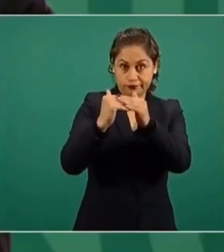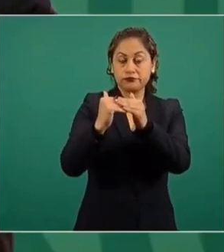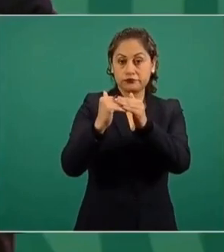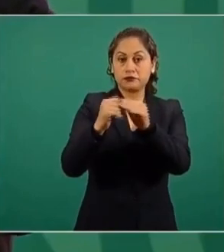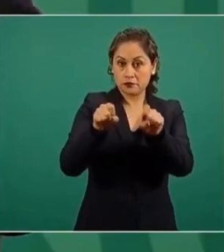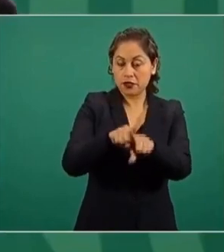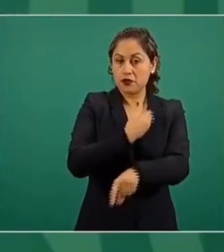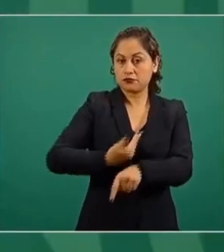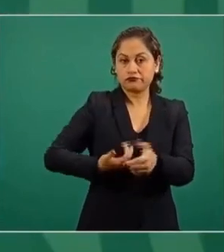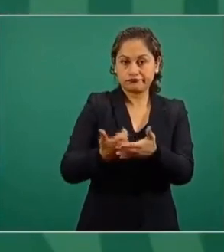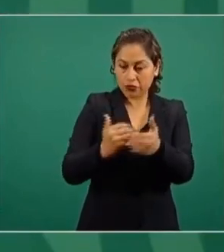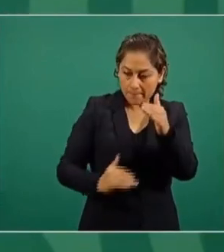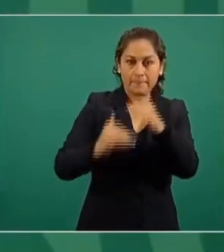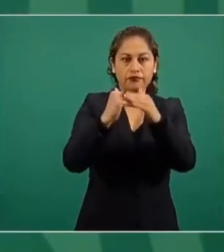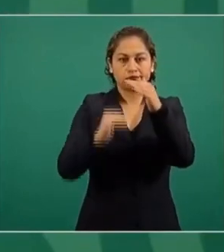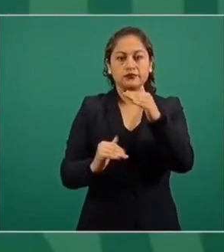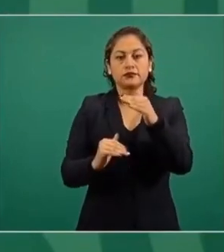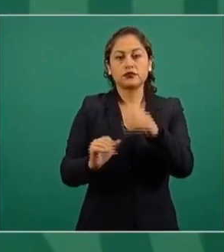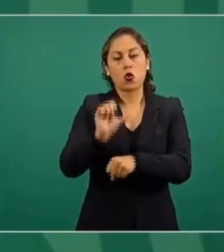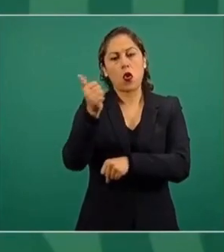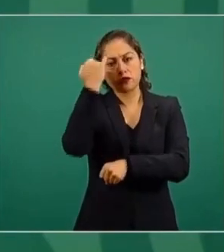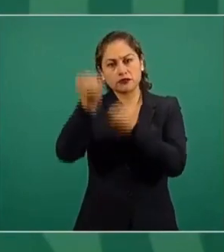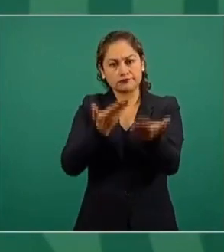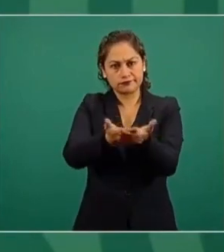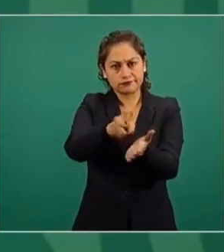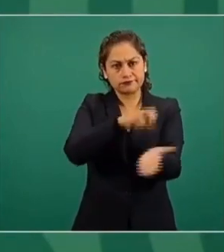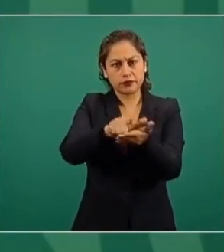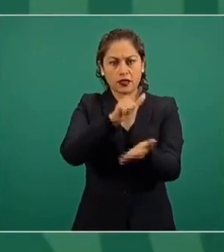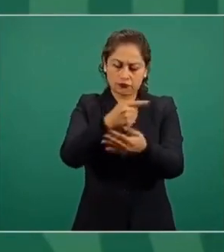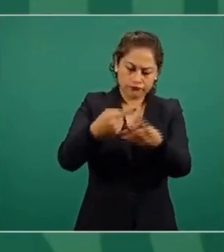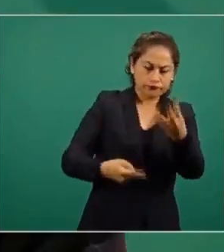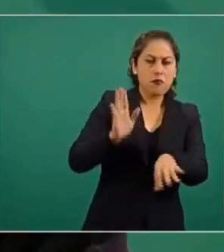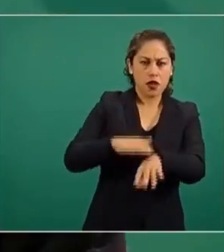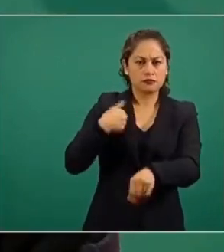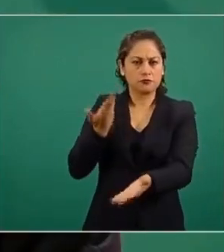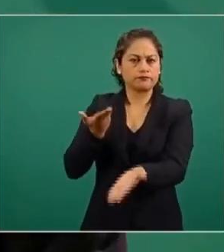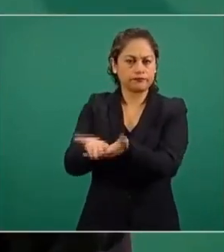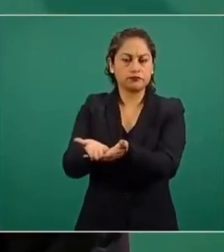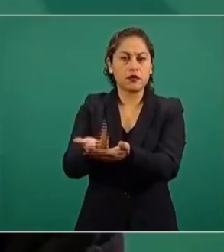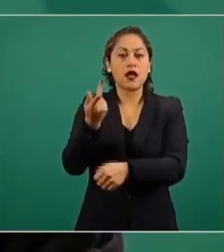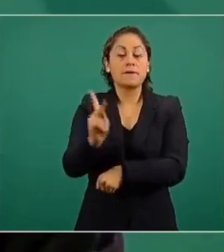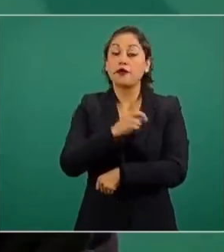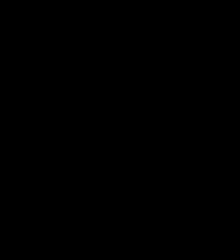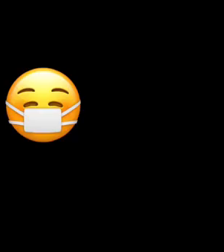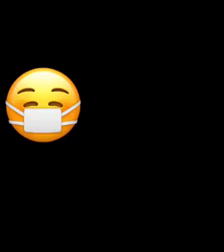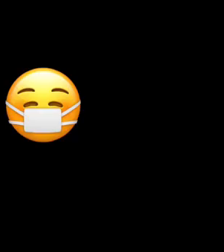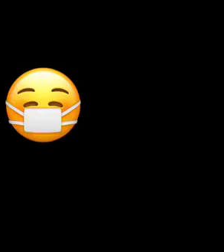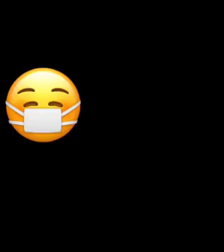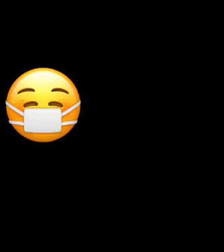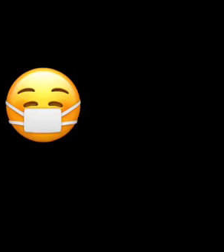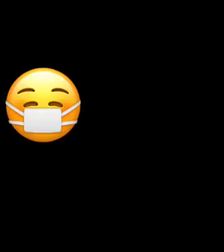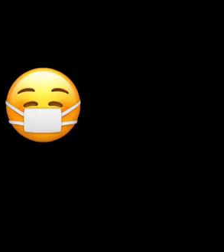presidente de la República. Y voy a enviar otras también. Pero tenemos que seguir ajustando el marco legal a la nueva realidad.